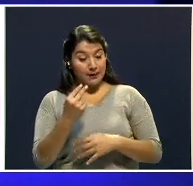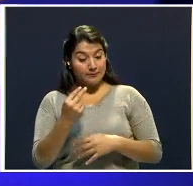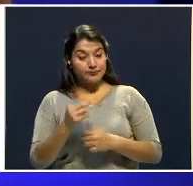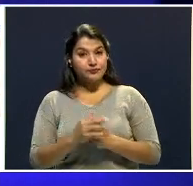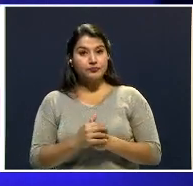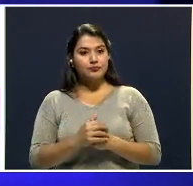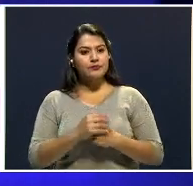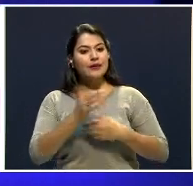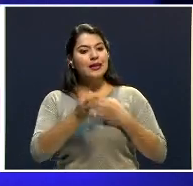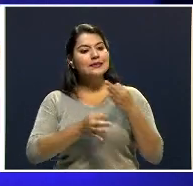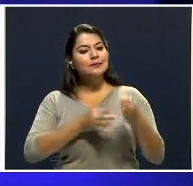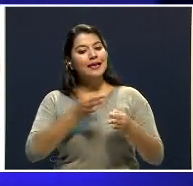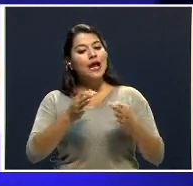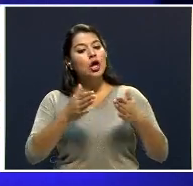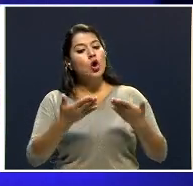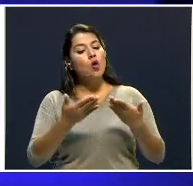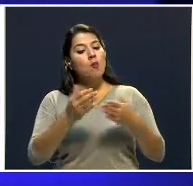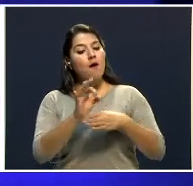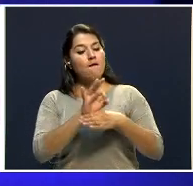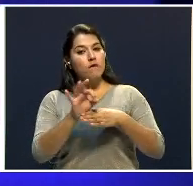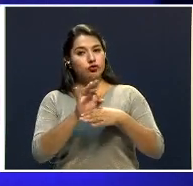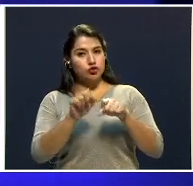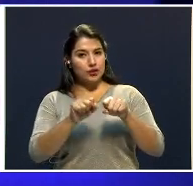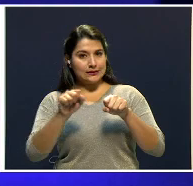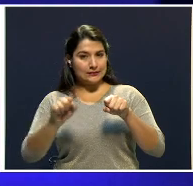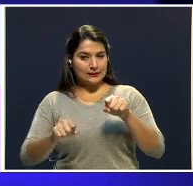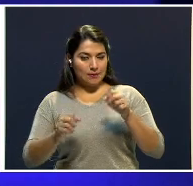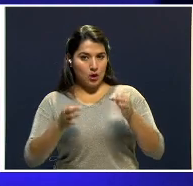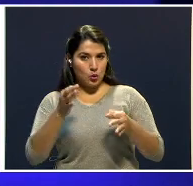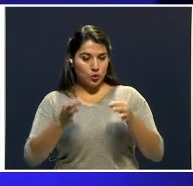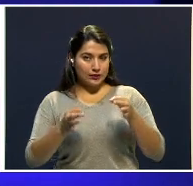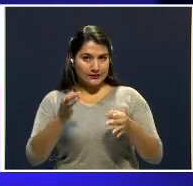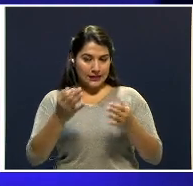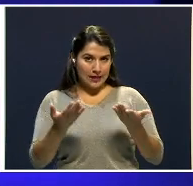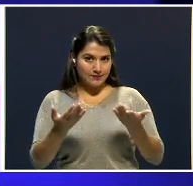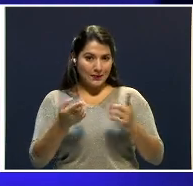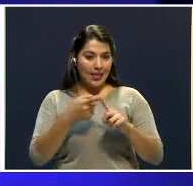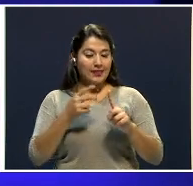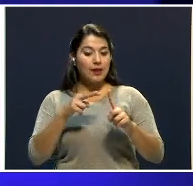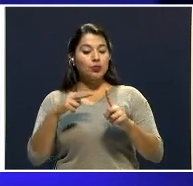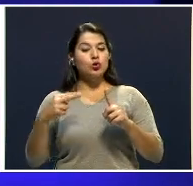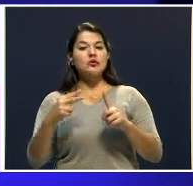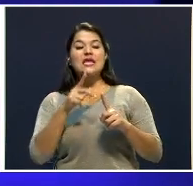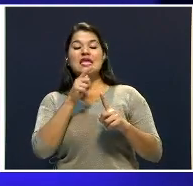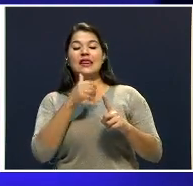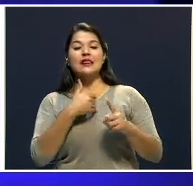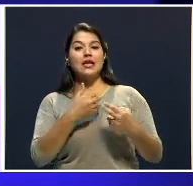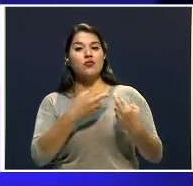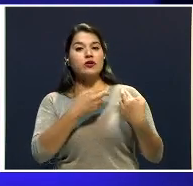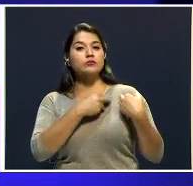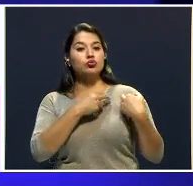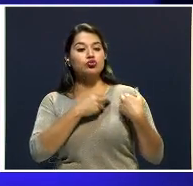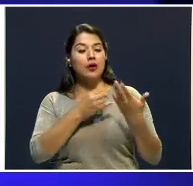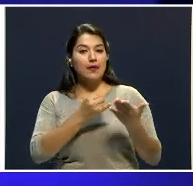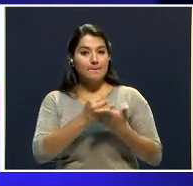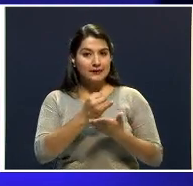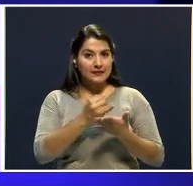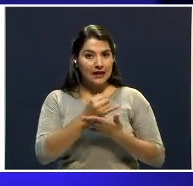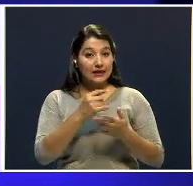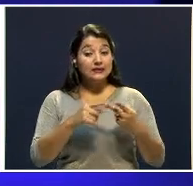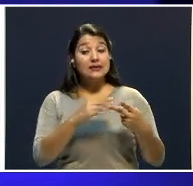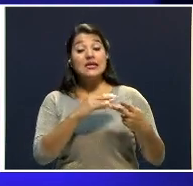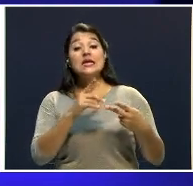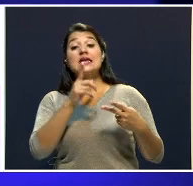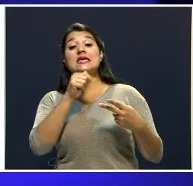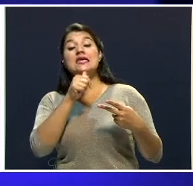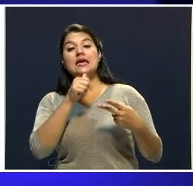cómo funciona el sistema judicial en el sentido de quién tiene la responsabilidad de investigar y quién